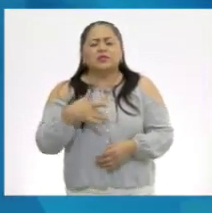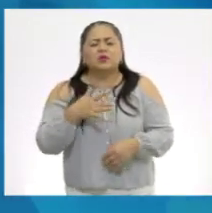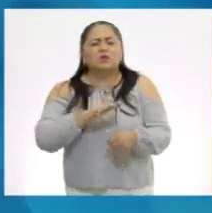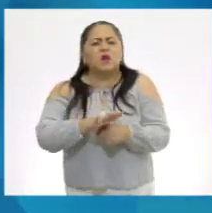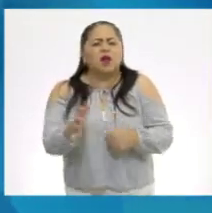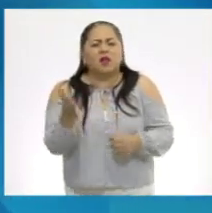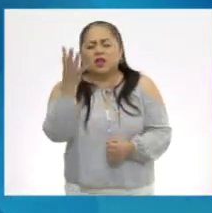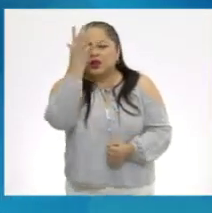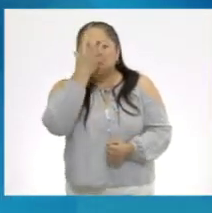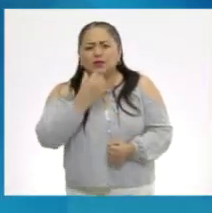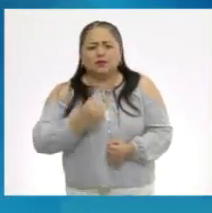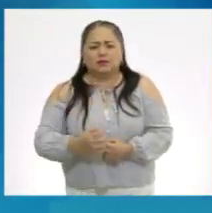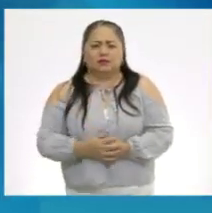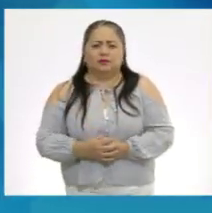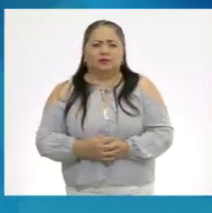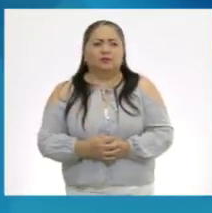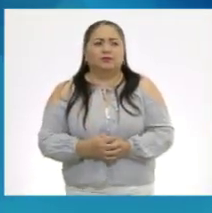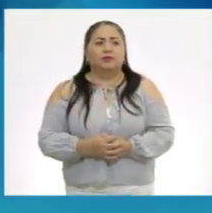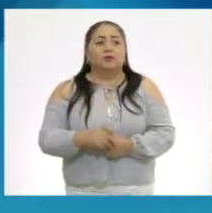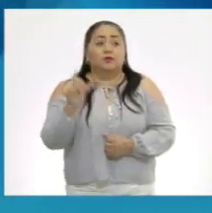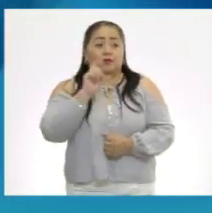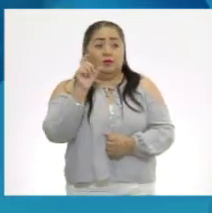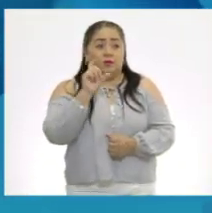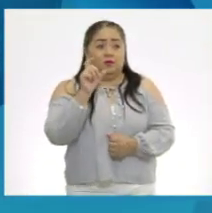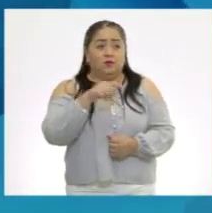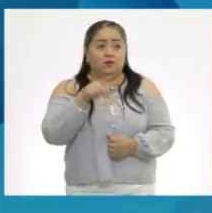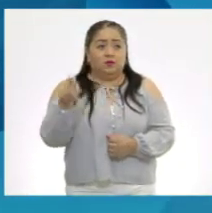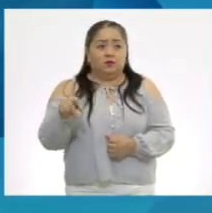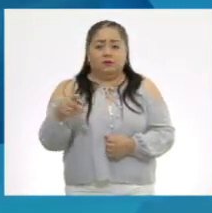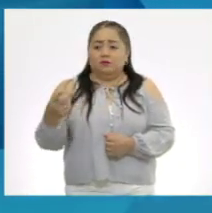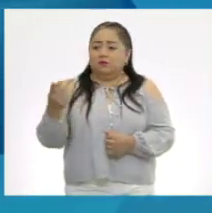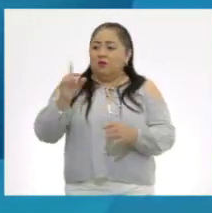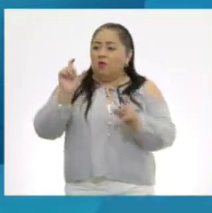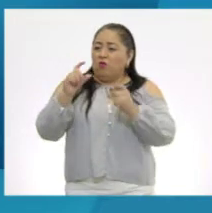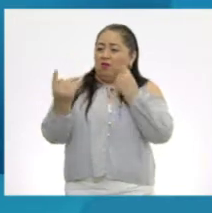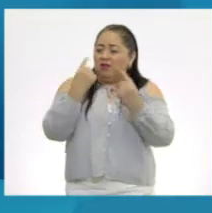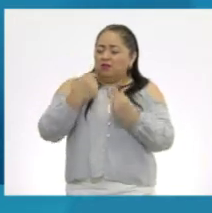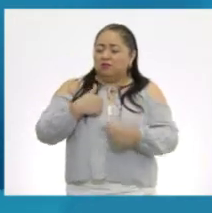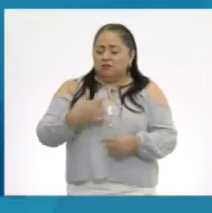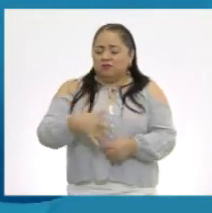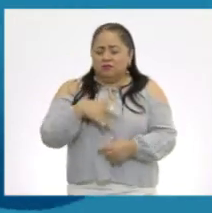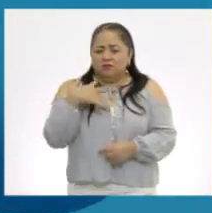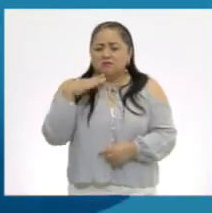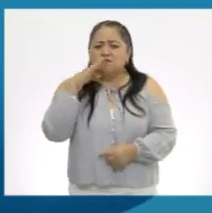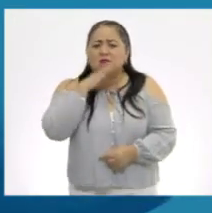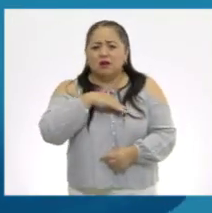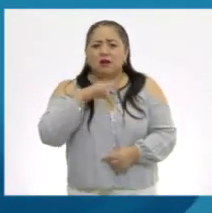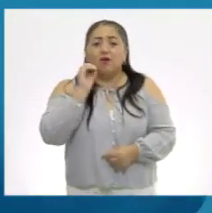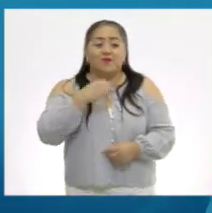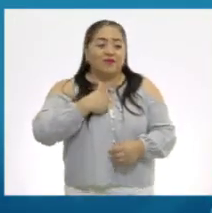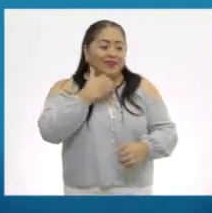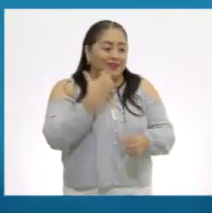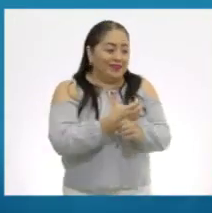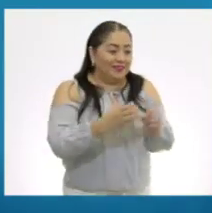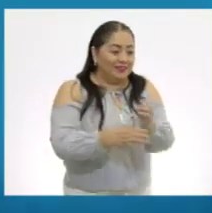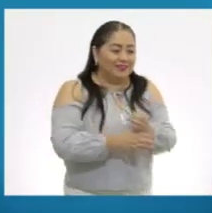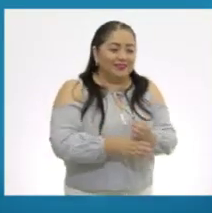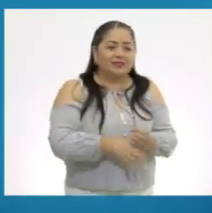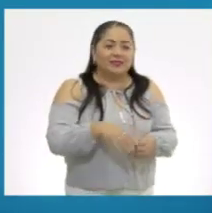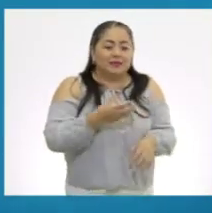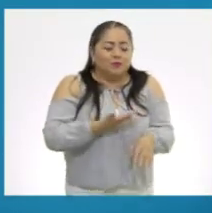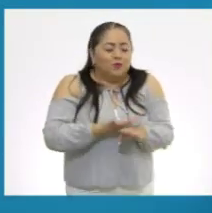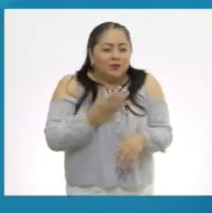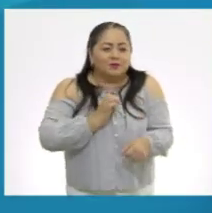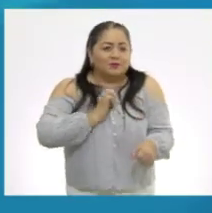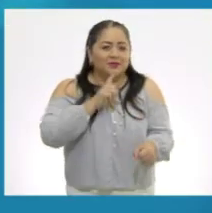triste. Cuando alguien llere mis sentimientos o pierdo una cosa muy especial.